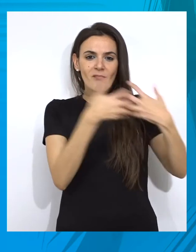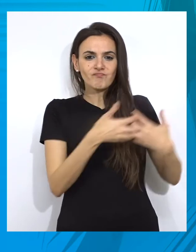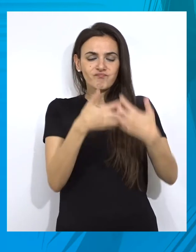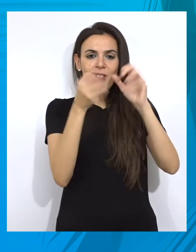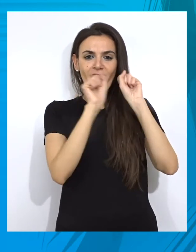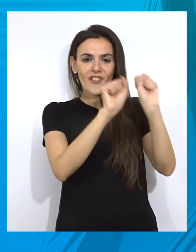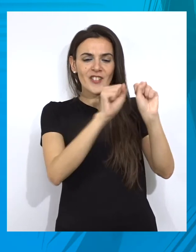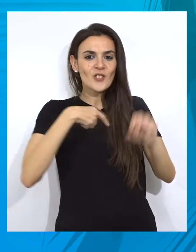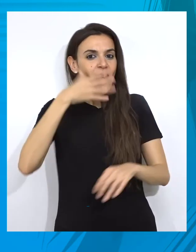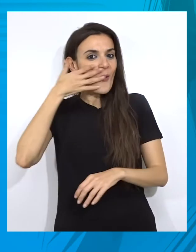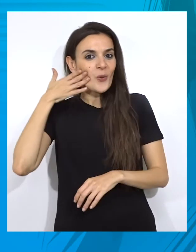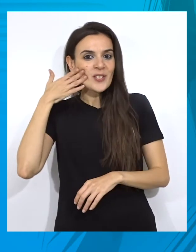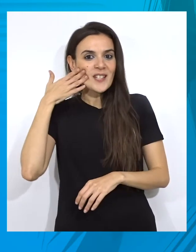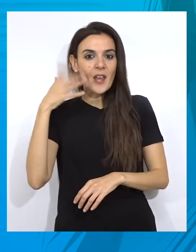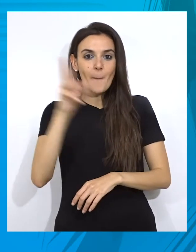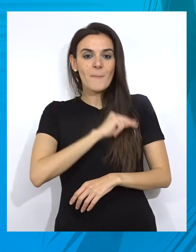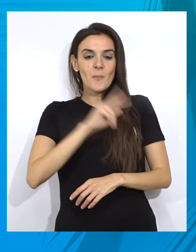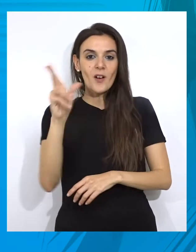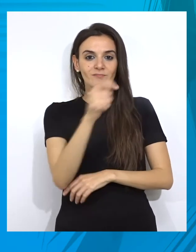haber recibido su premio.